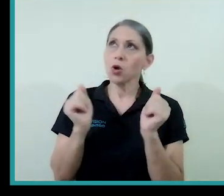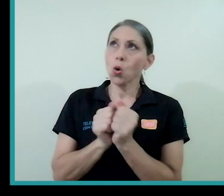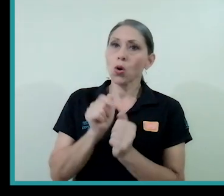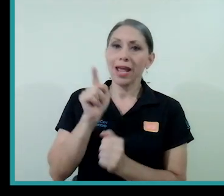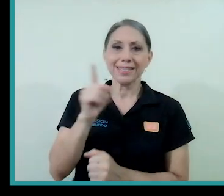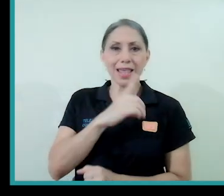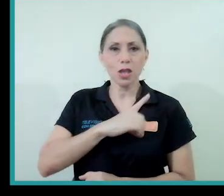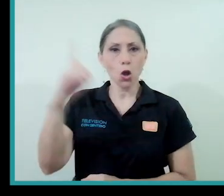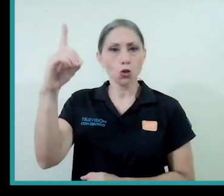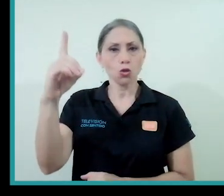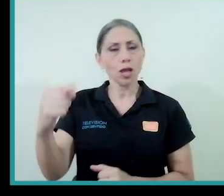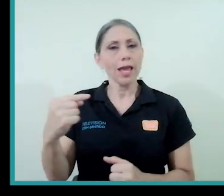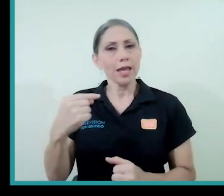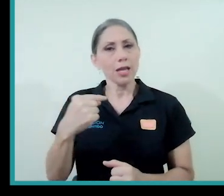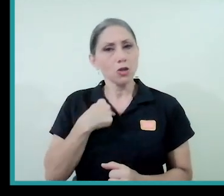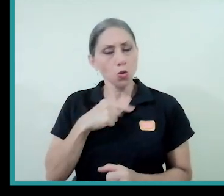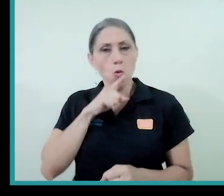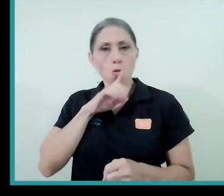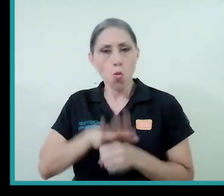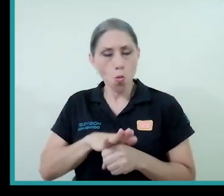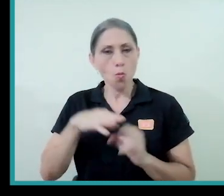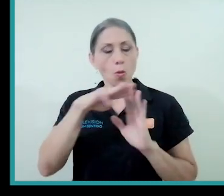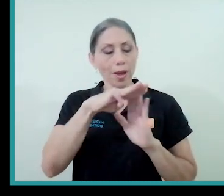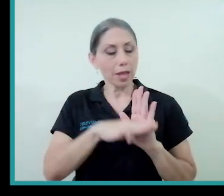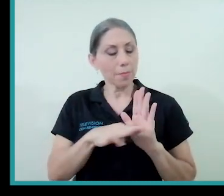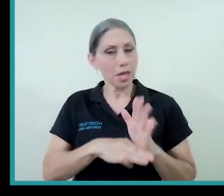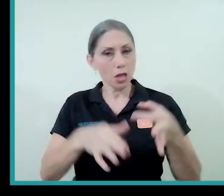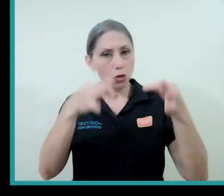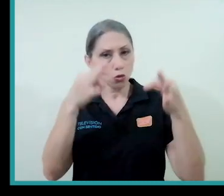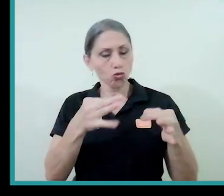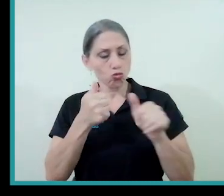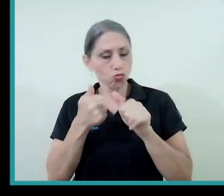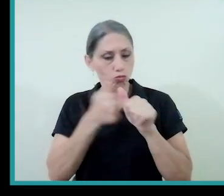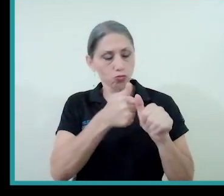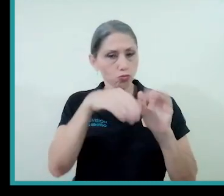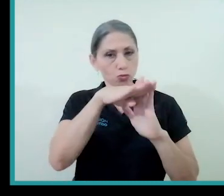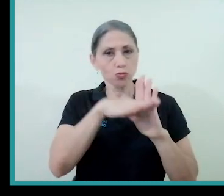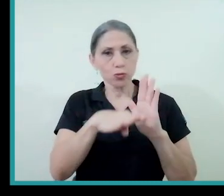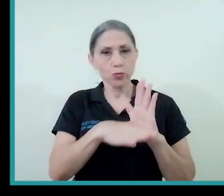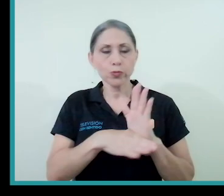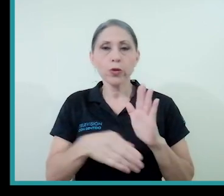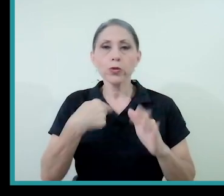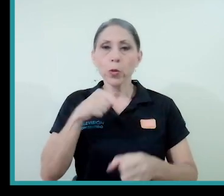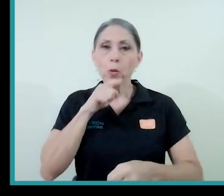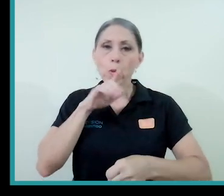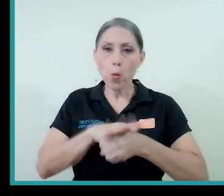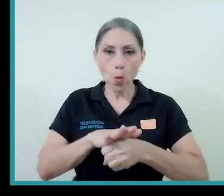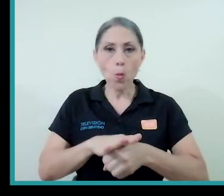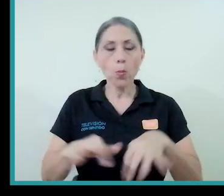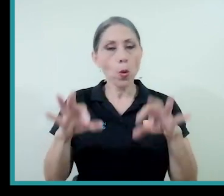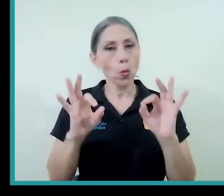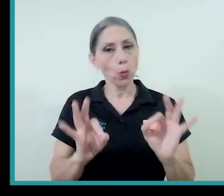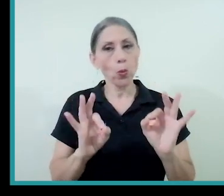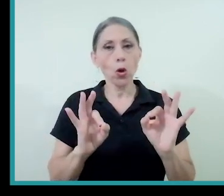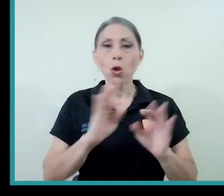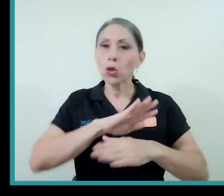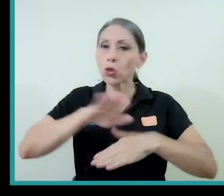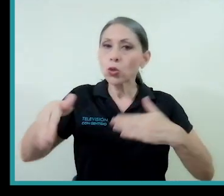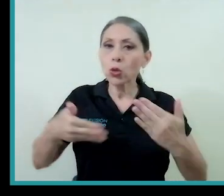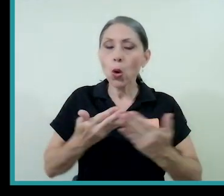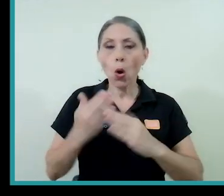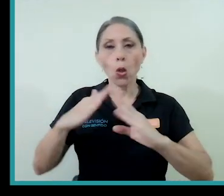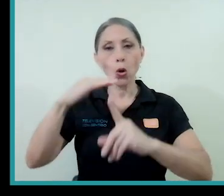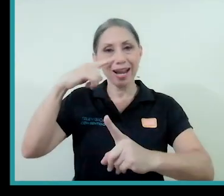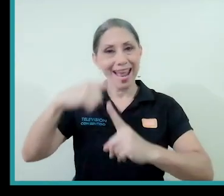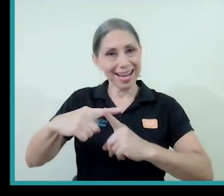cumplo rectamente los mandamientos o cumplo fielmente todo lo que la iglesia